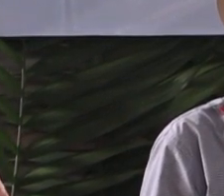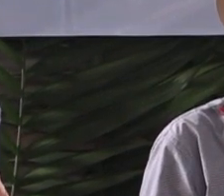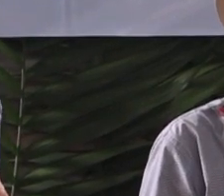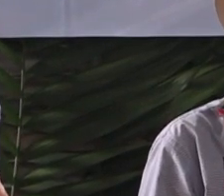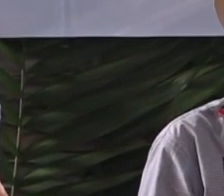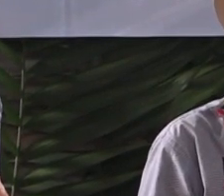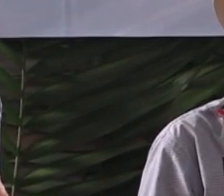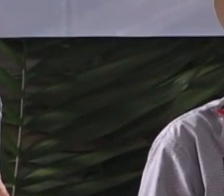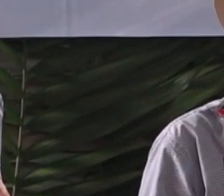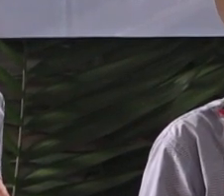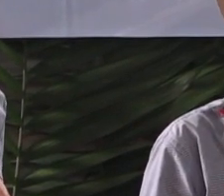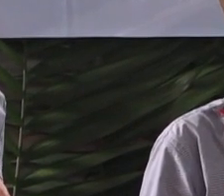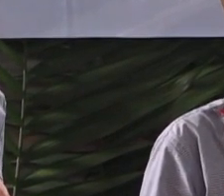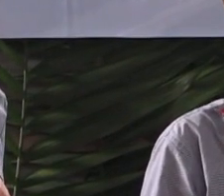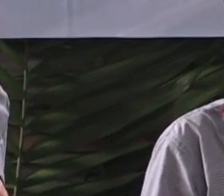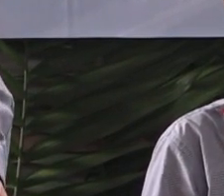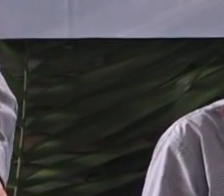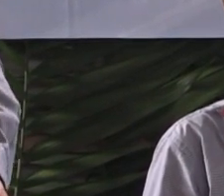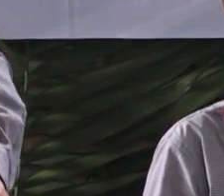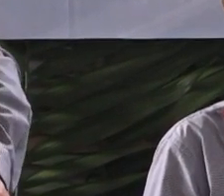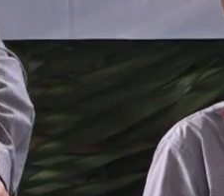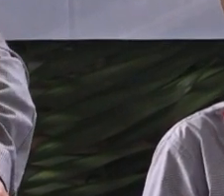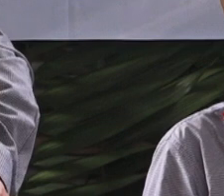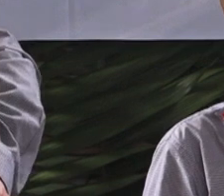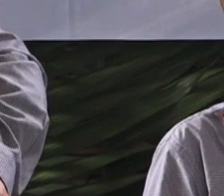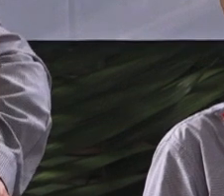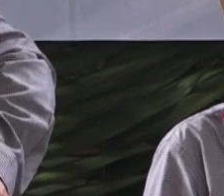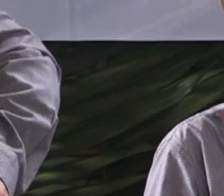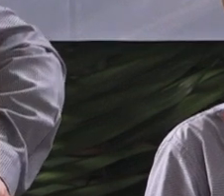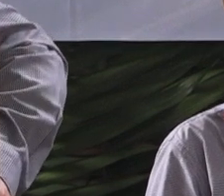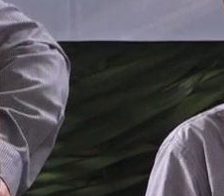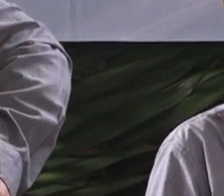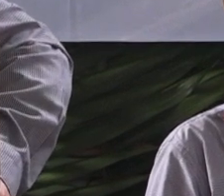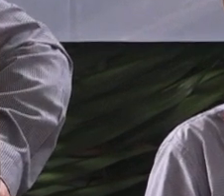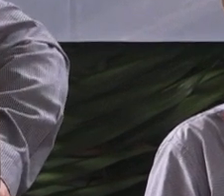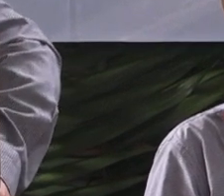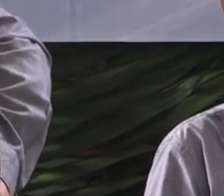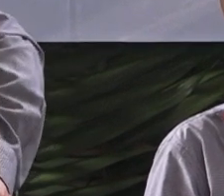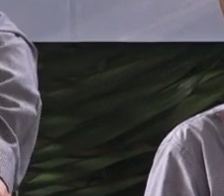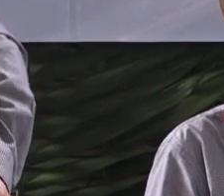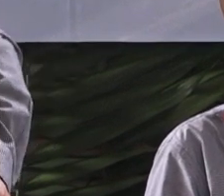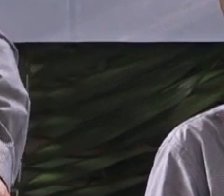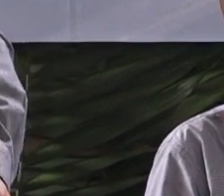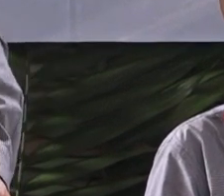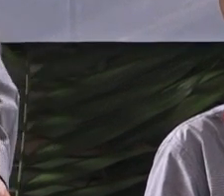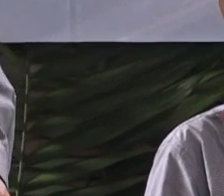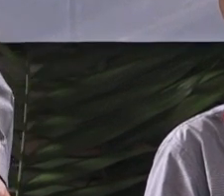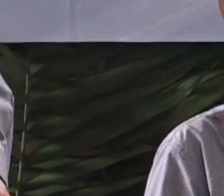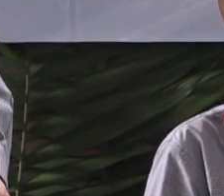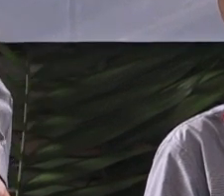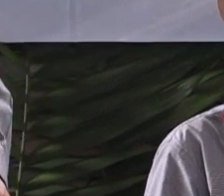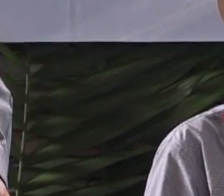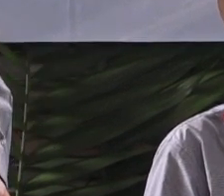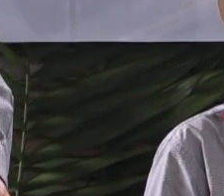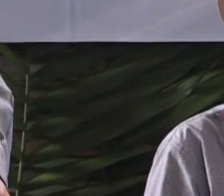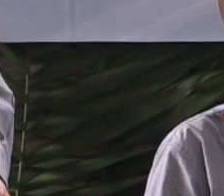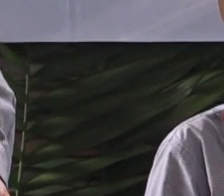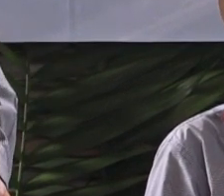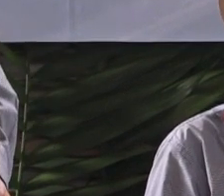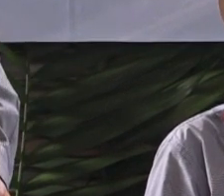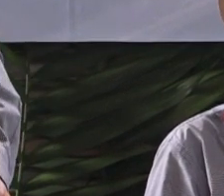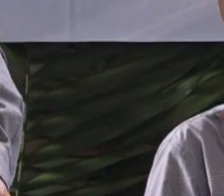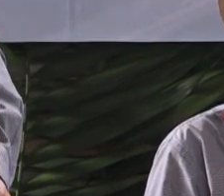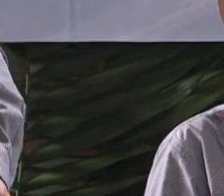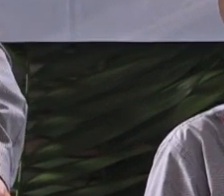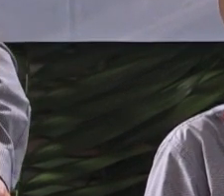tener gente que quiere trabajar hombro con hombro con ustedes para sacar adelante a sus comunidades y juntos